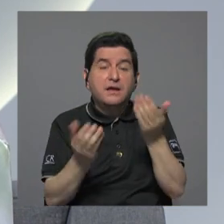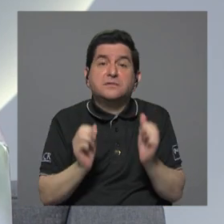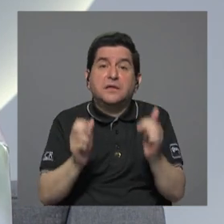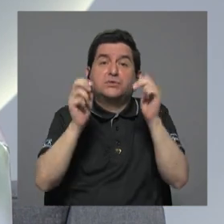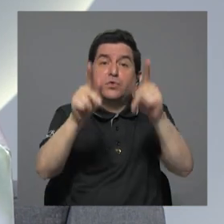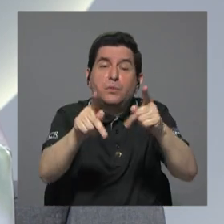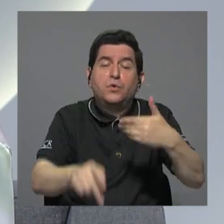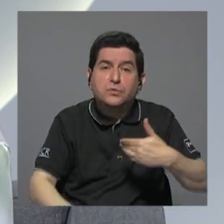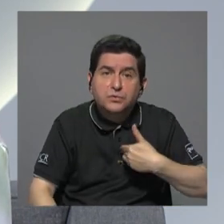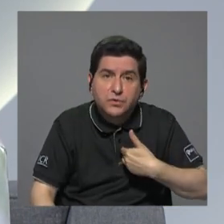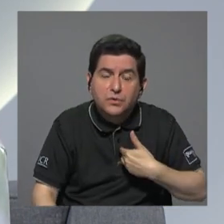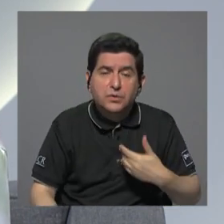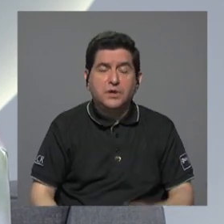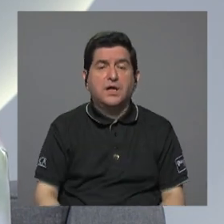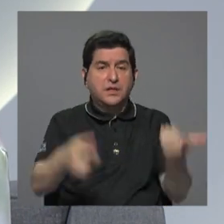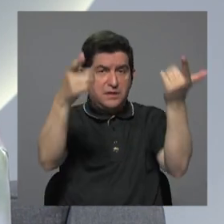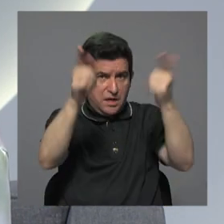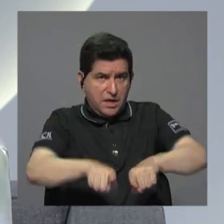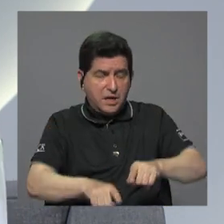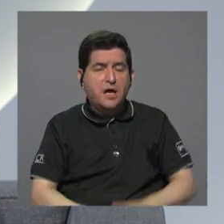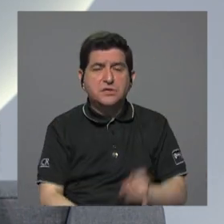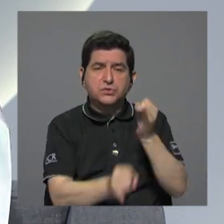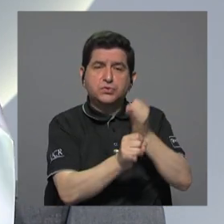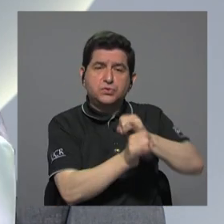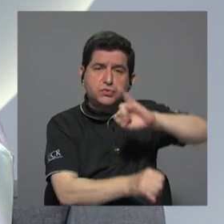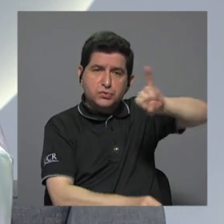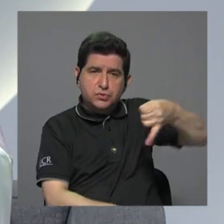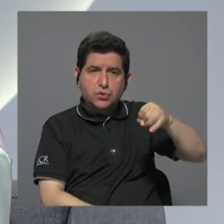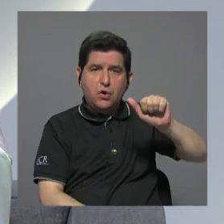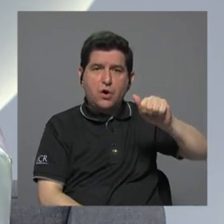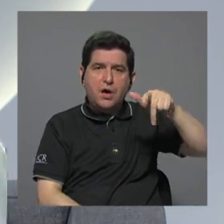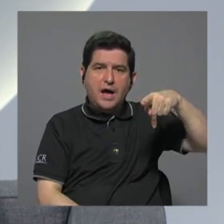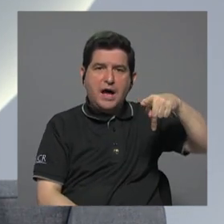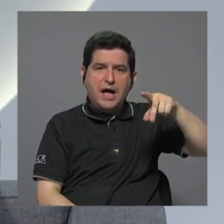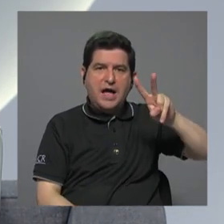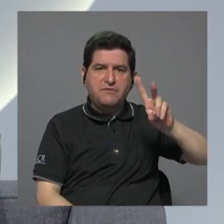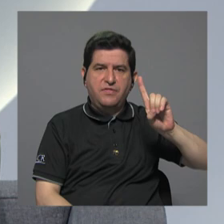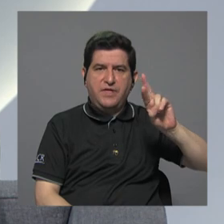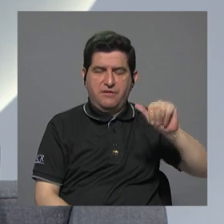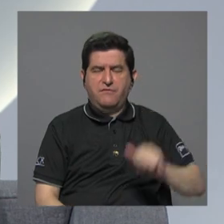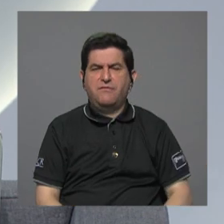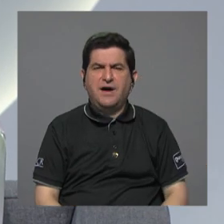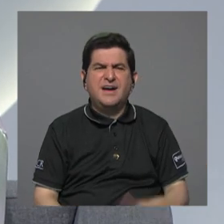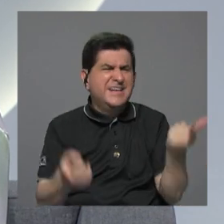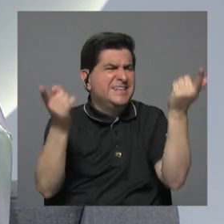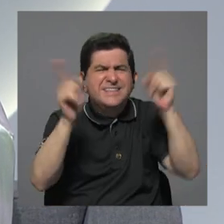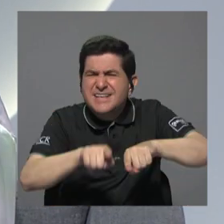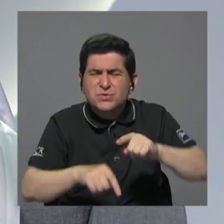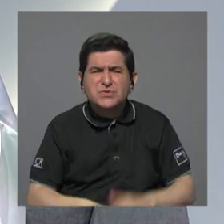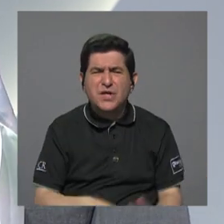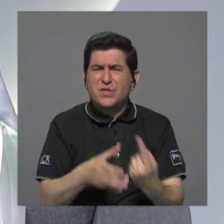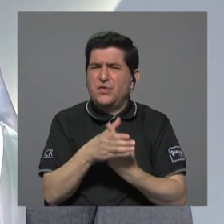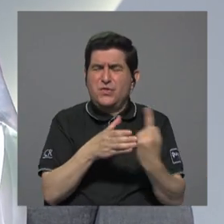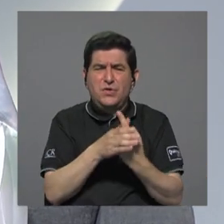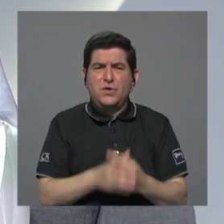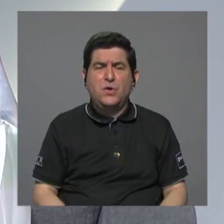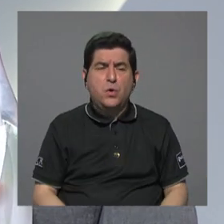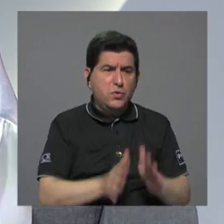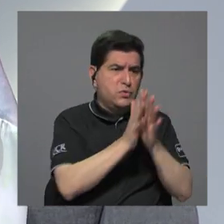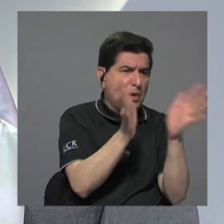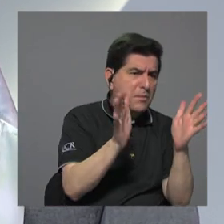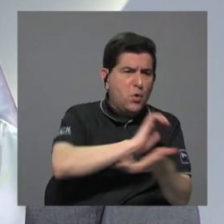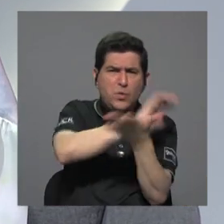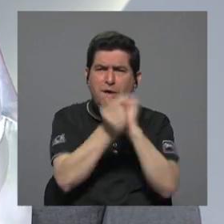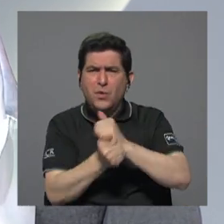una oportunidad en este caso a UpDeva o hay que revitalizar UpDeva. ¿Qué pasó con este monopolio? pasamos de lo público